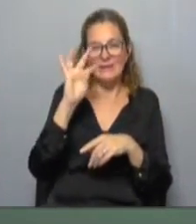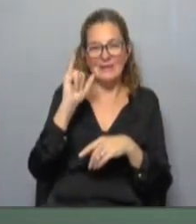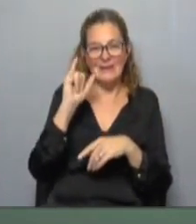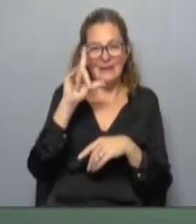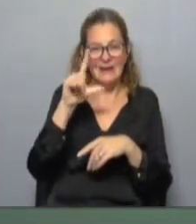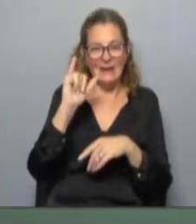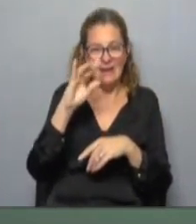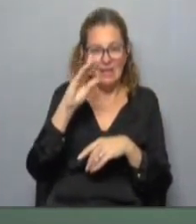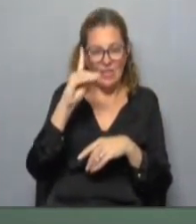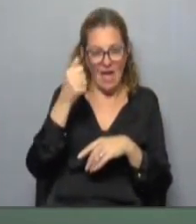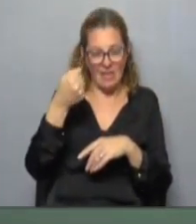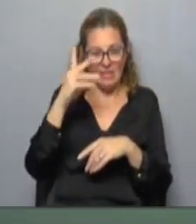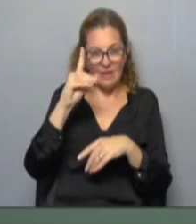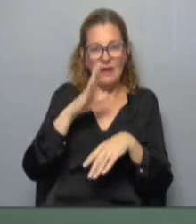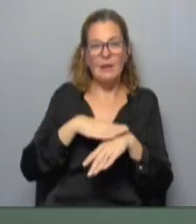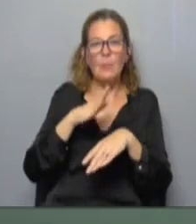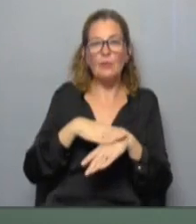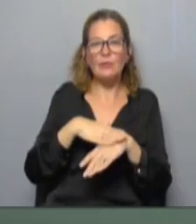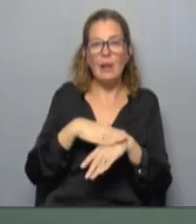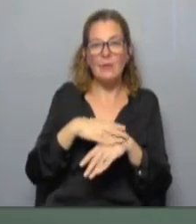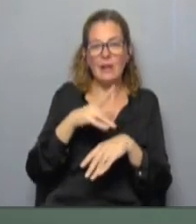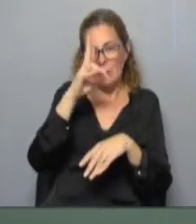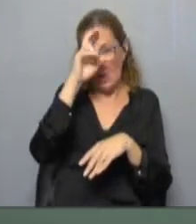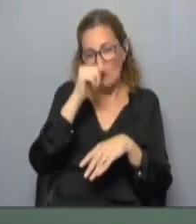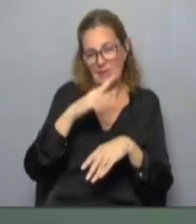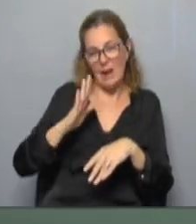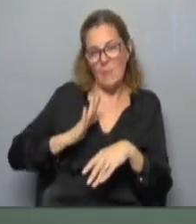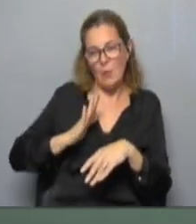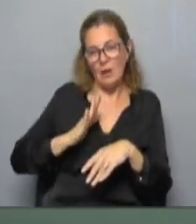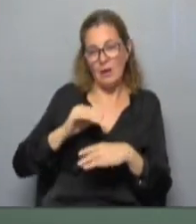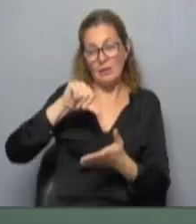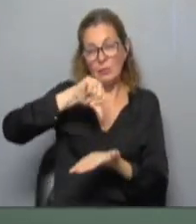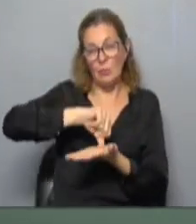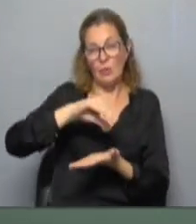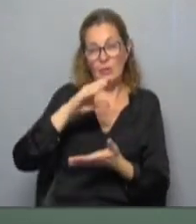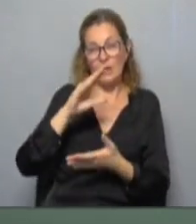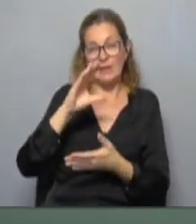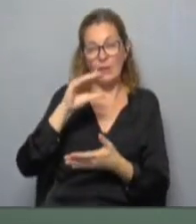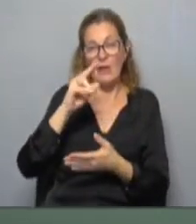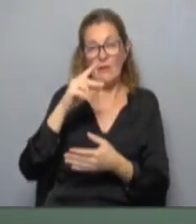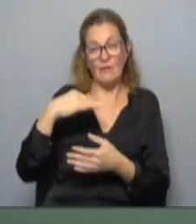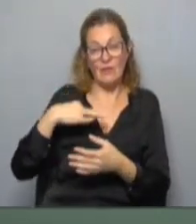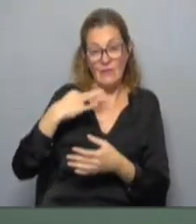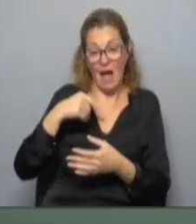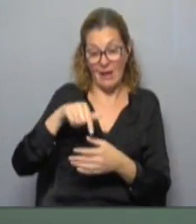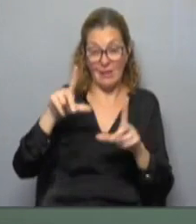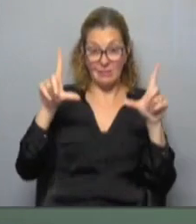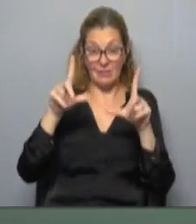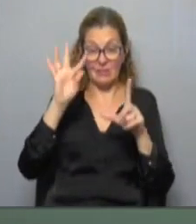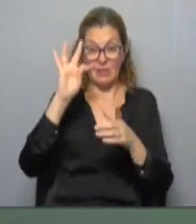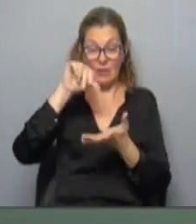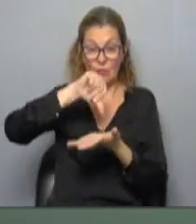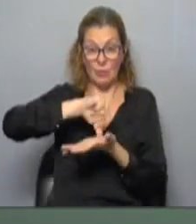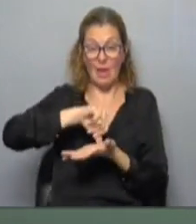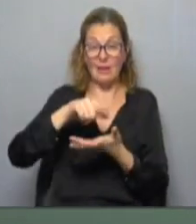la encargada de la clínica de reproducción del hospital de la mujer estuvo en Ciudad Viva por la mañana aquí en los estudios de TV Ciudad si bien